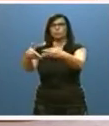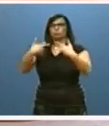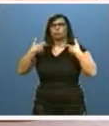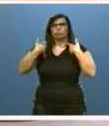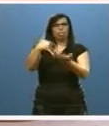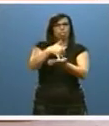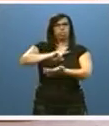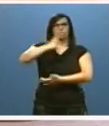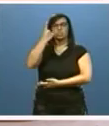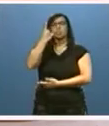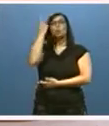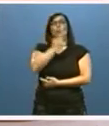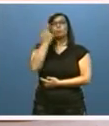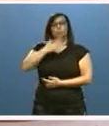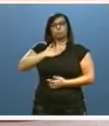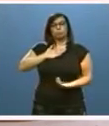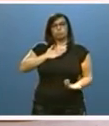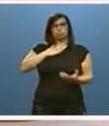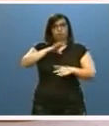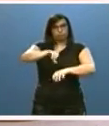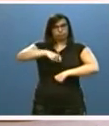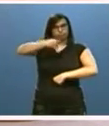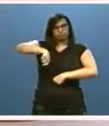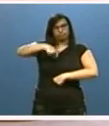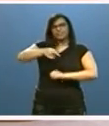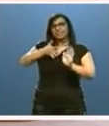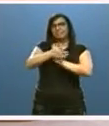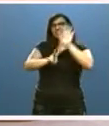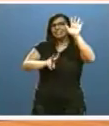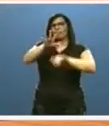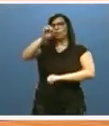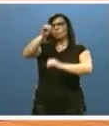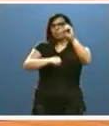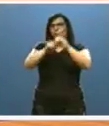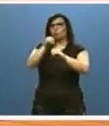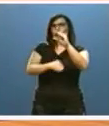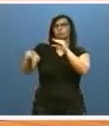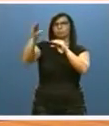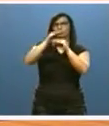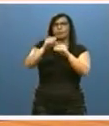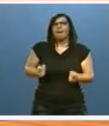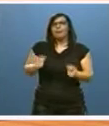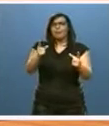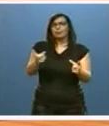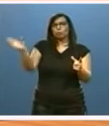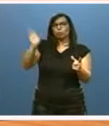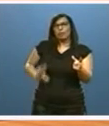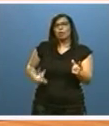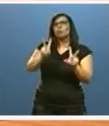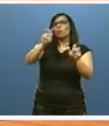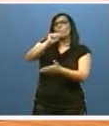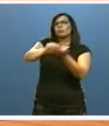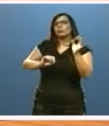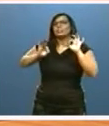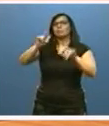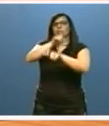Un compromiso de mi investidura era complementar hasta el 75% del coste salarial de los nuevos contratos